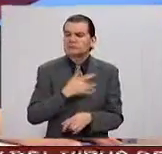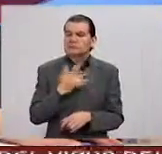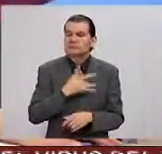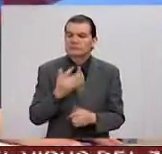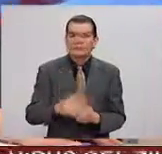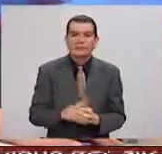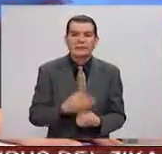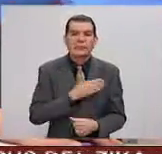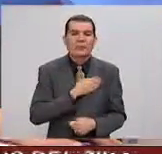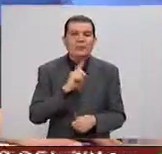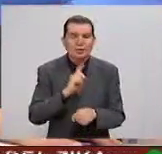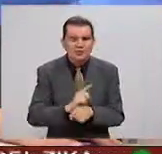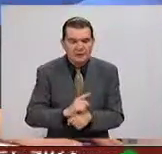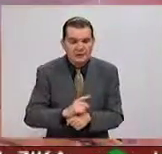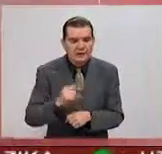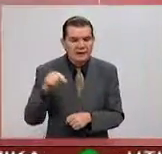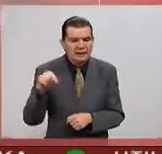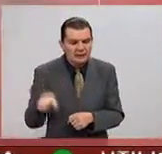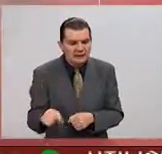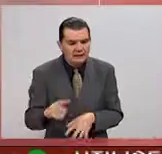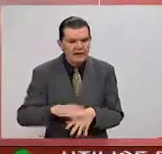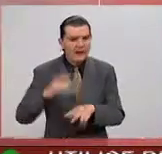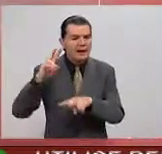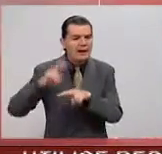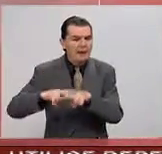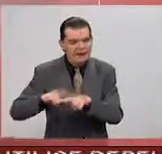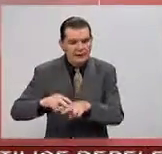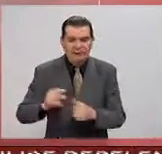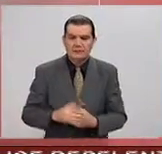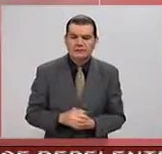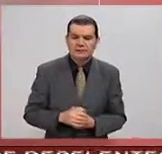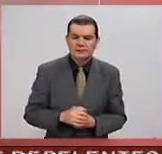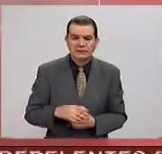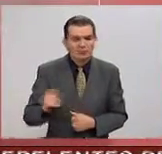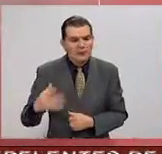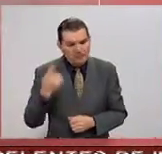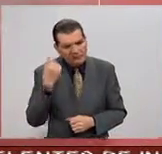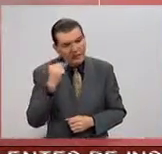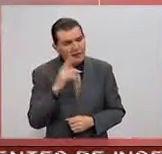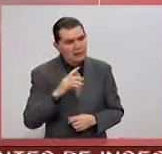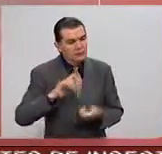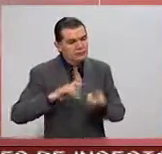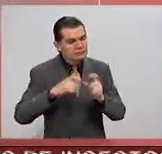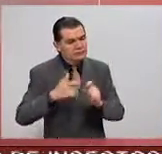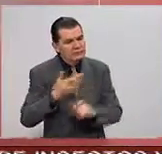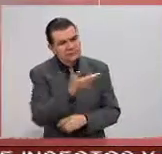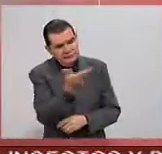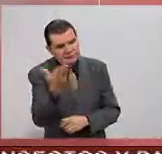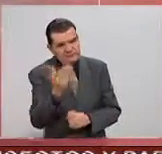Muy buenos días aquí desde La Habana para México al día.